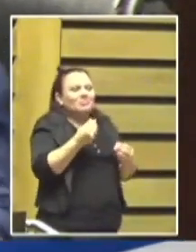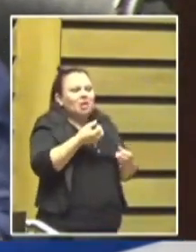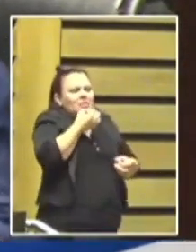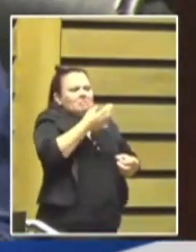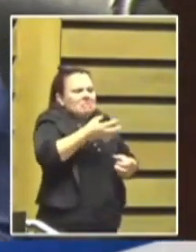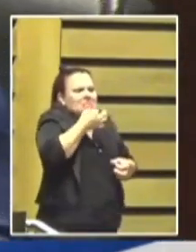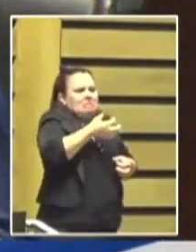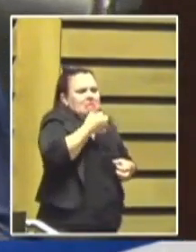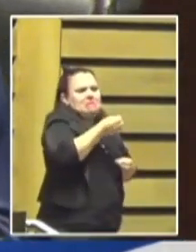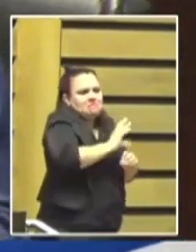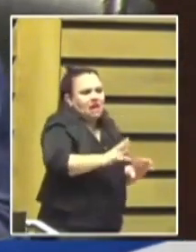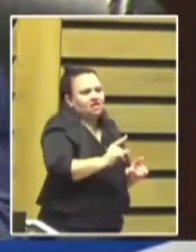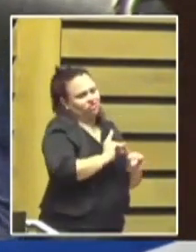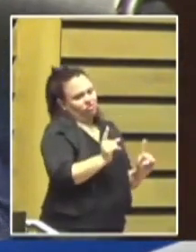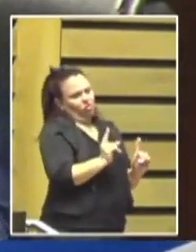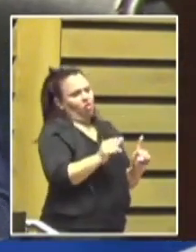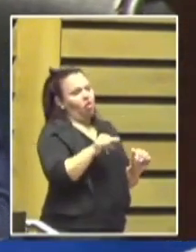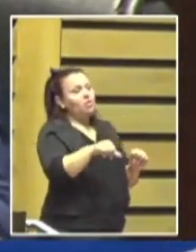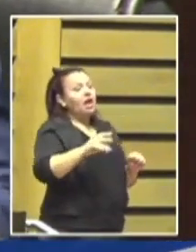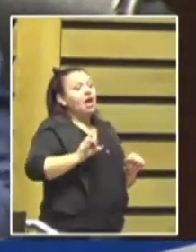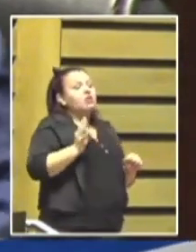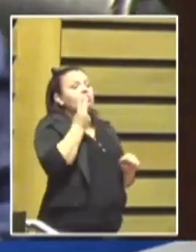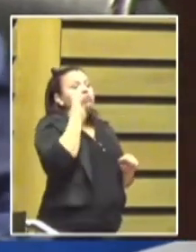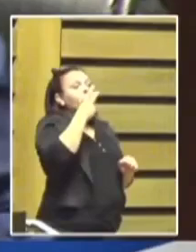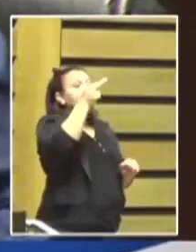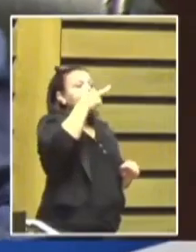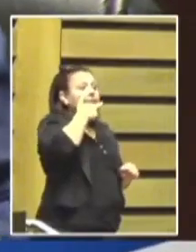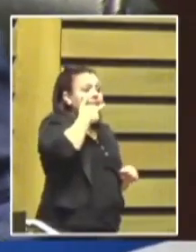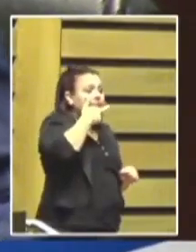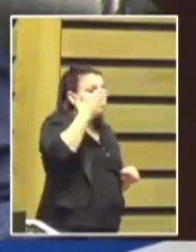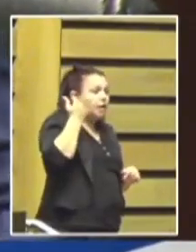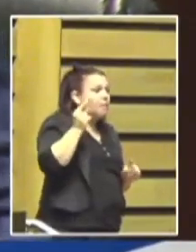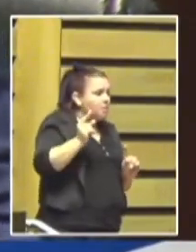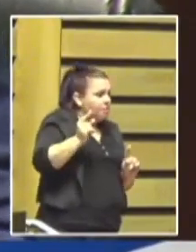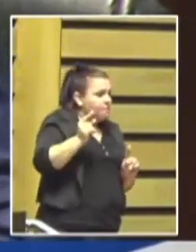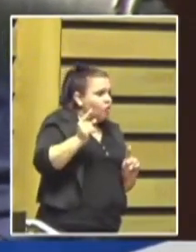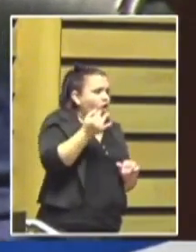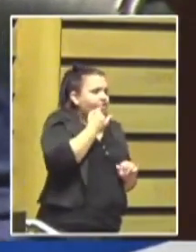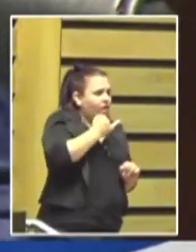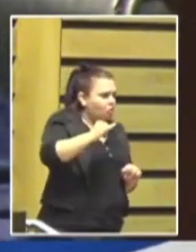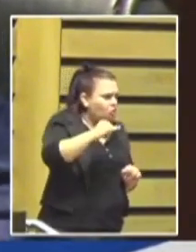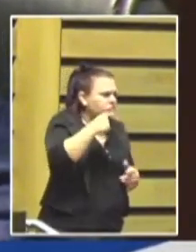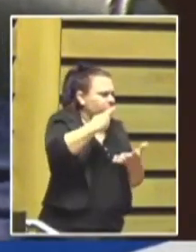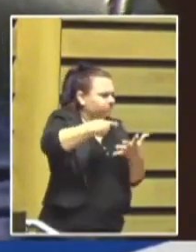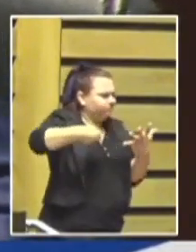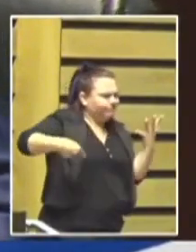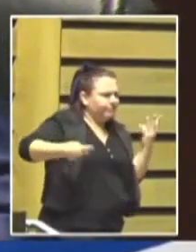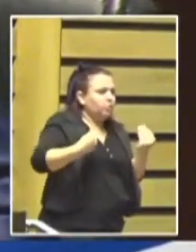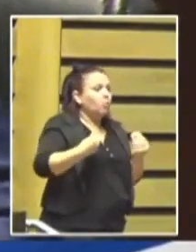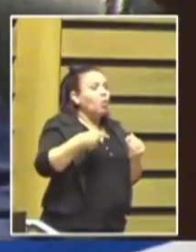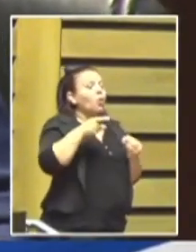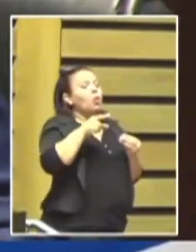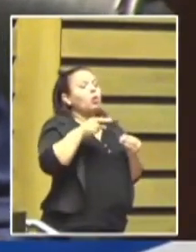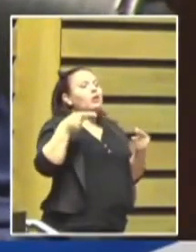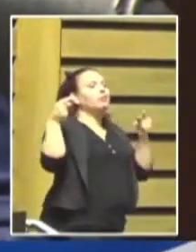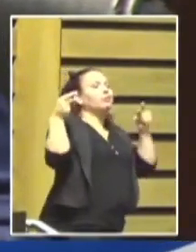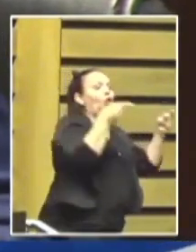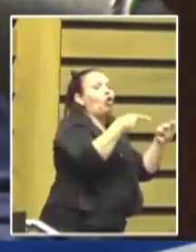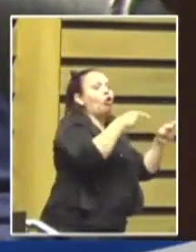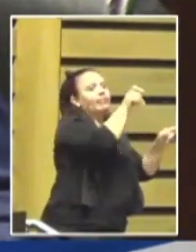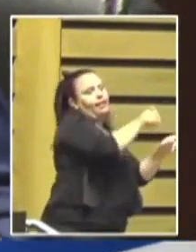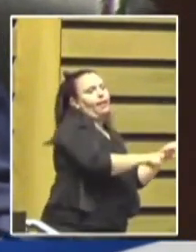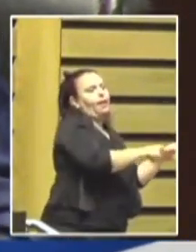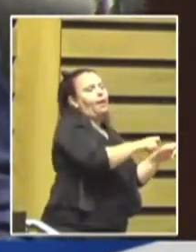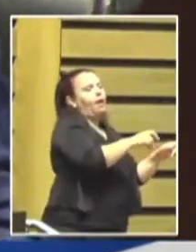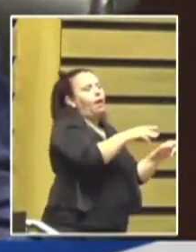el mismo periodista fue denunciado por incurrir en circunstancias similares contra, por ese entonces, la diputada del Parla